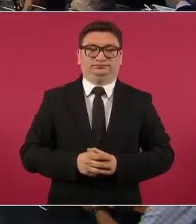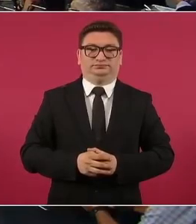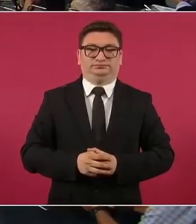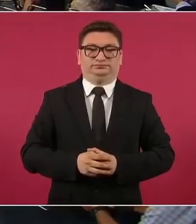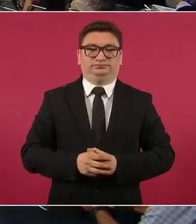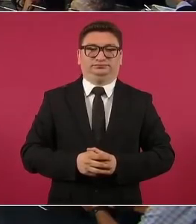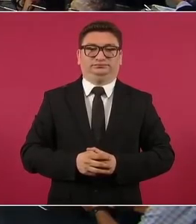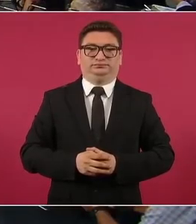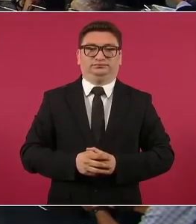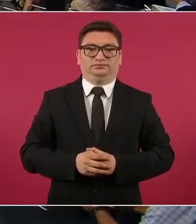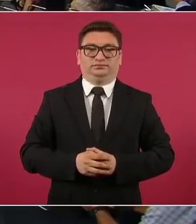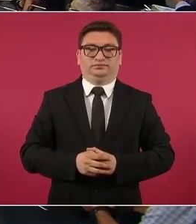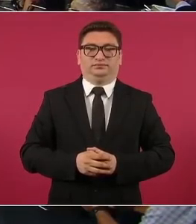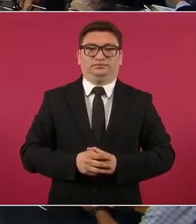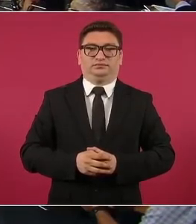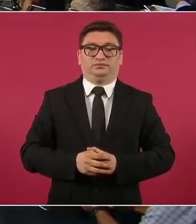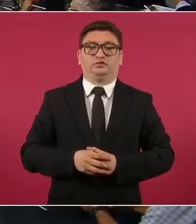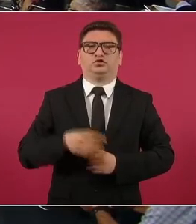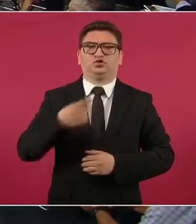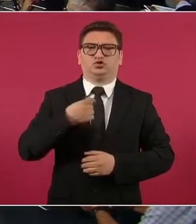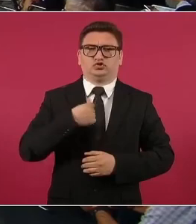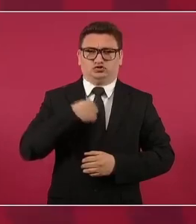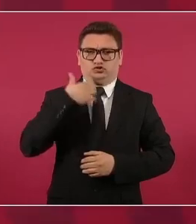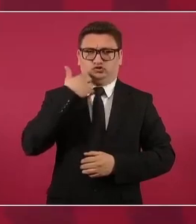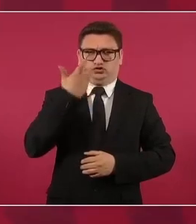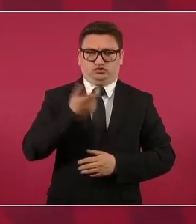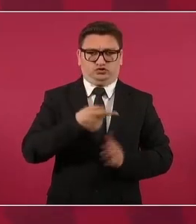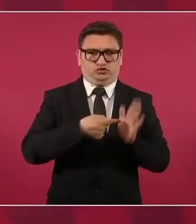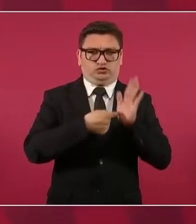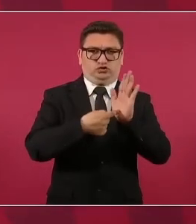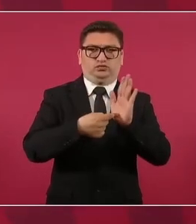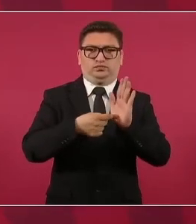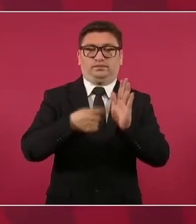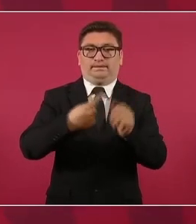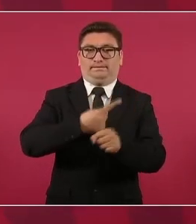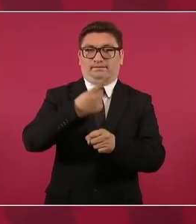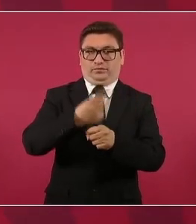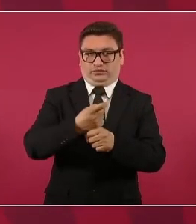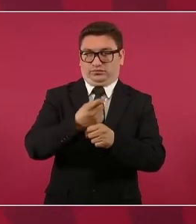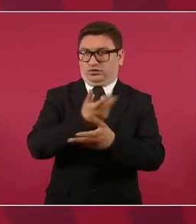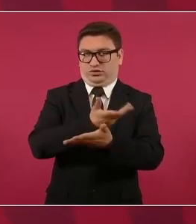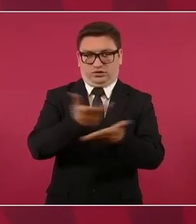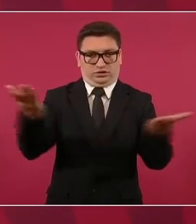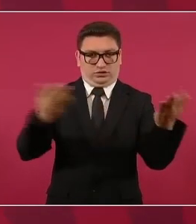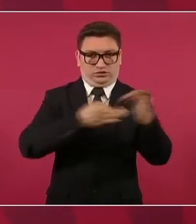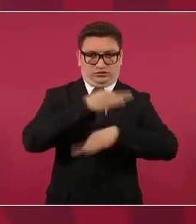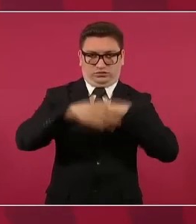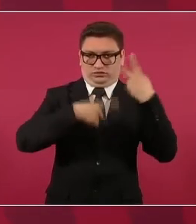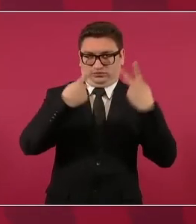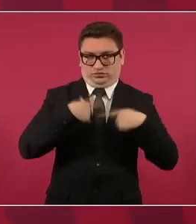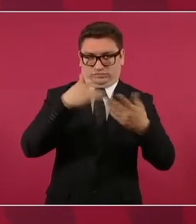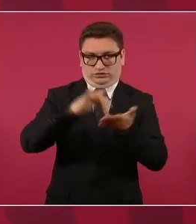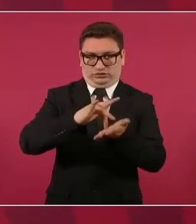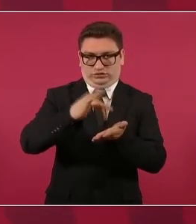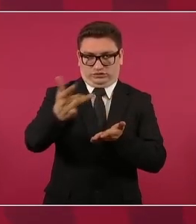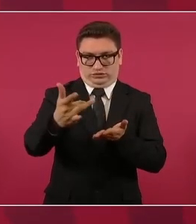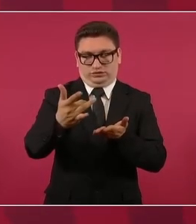Y lo hago primero para agradecerle a la gente su apoyo, además me sirve,